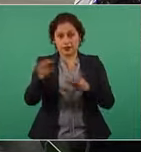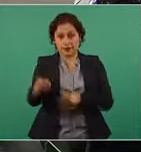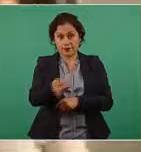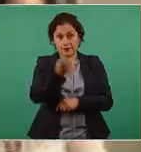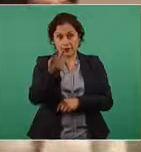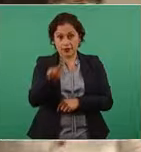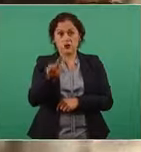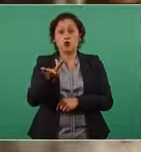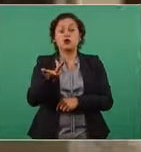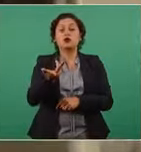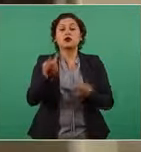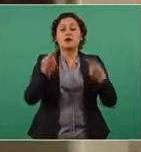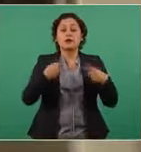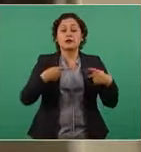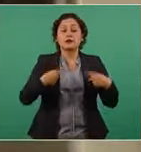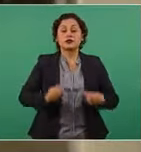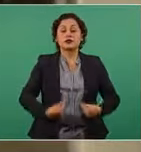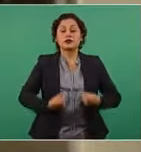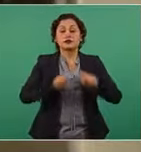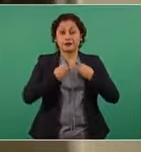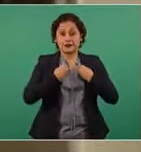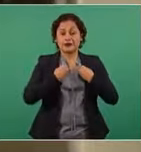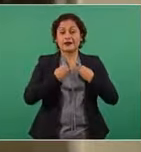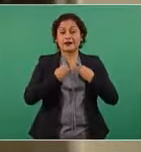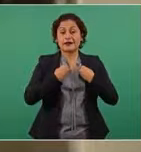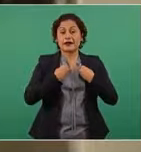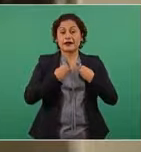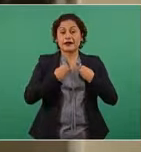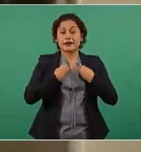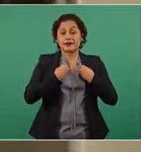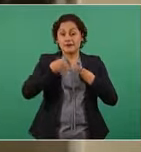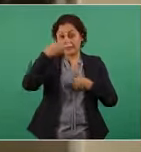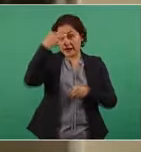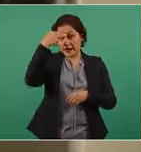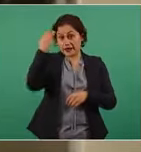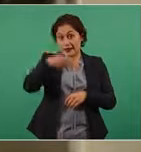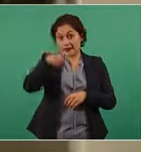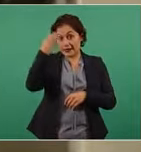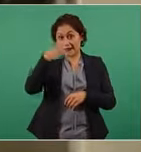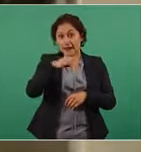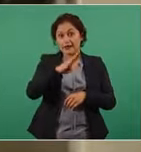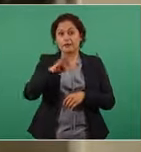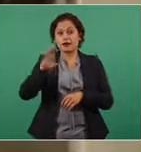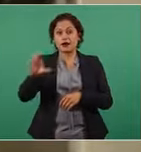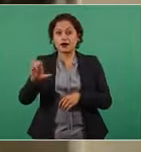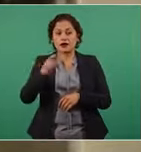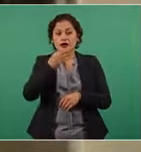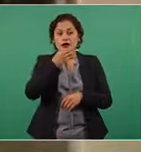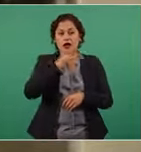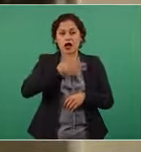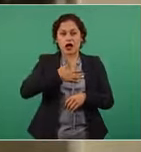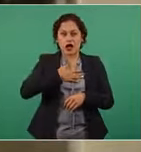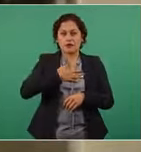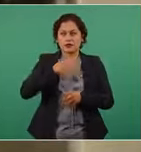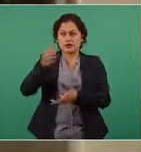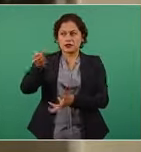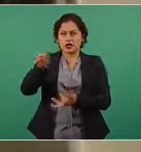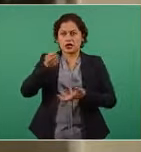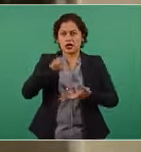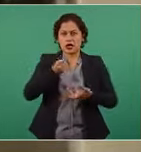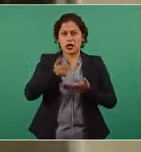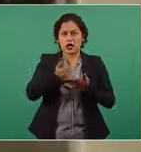habitantes de Mexicali y Baja California nos reportan que no les llegó el subsidio, que normalmente a partir de mayo les llega para